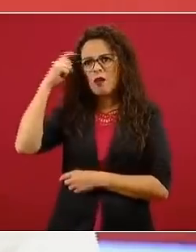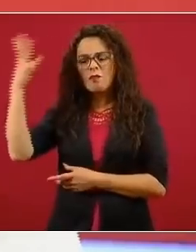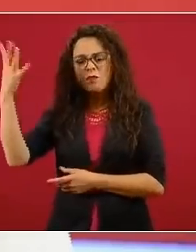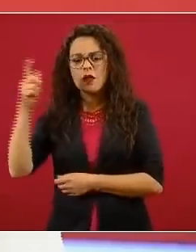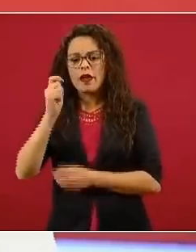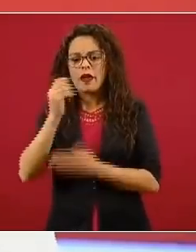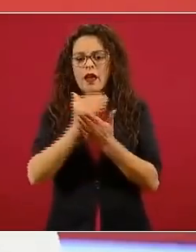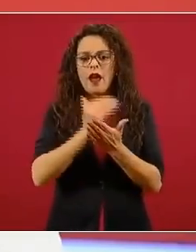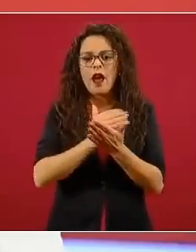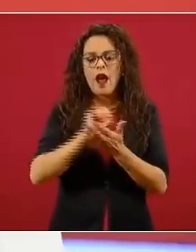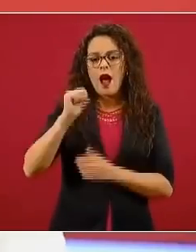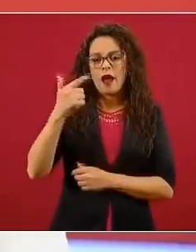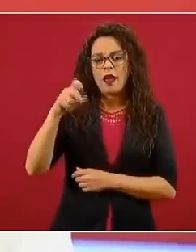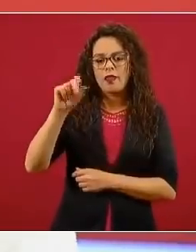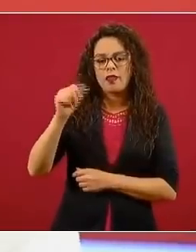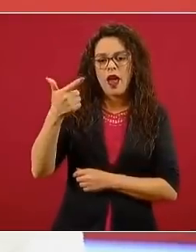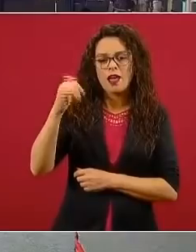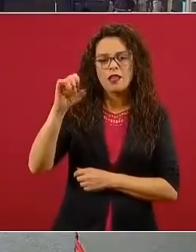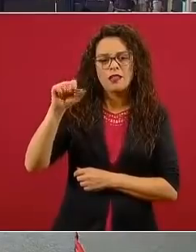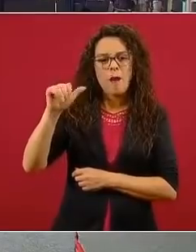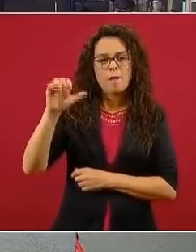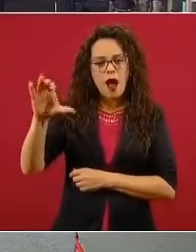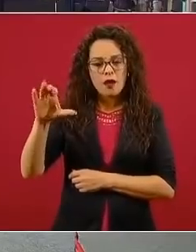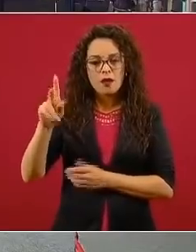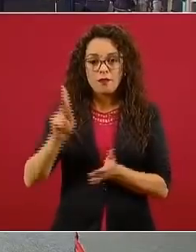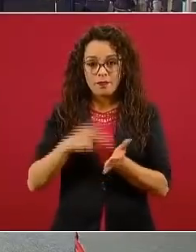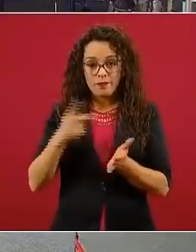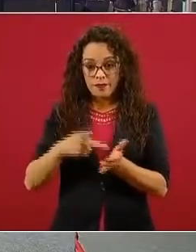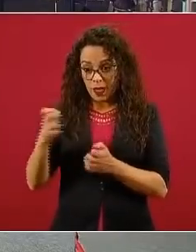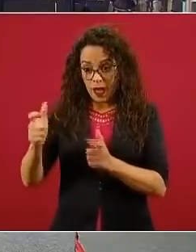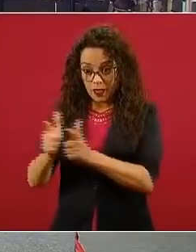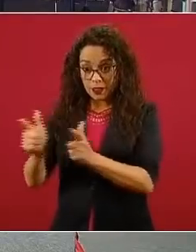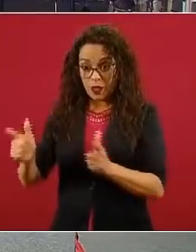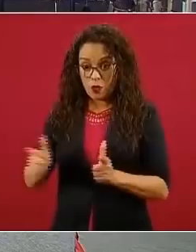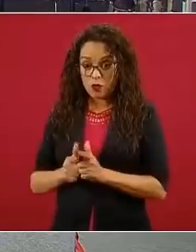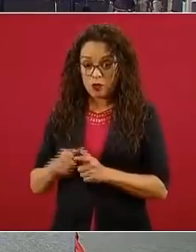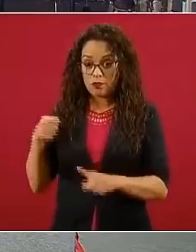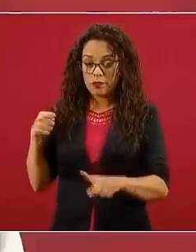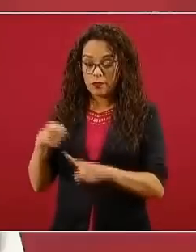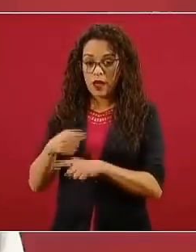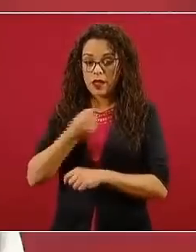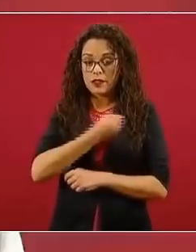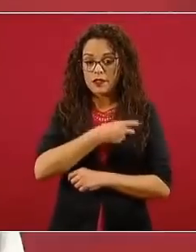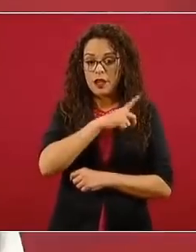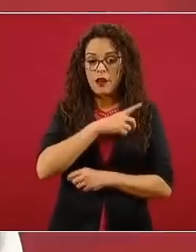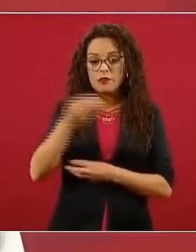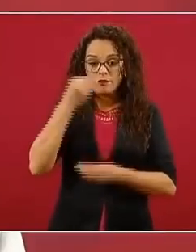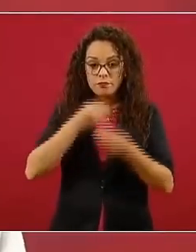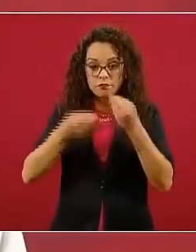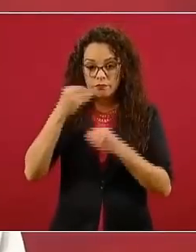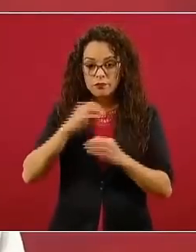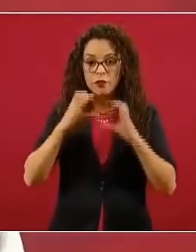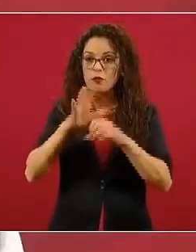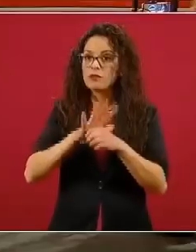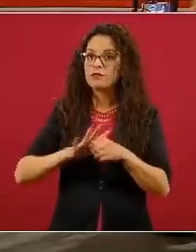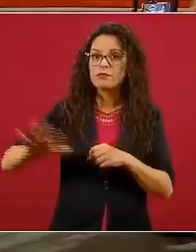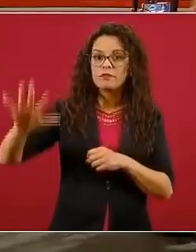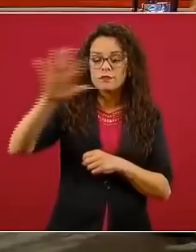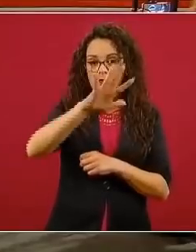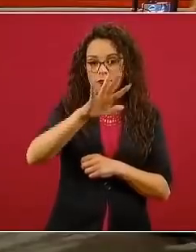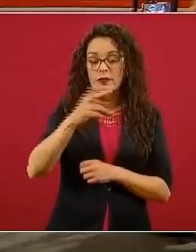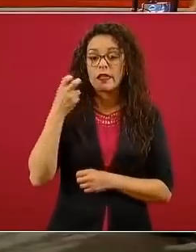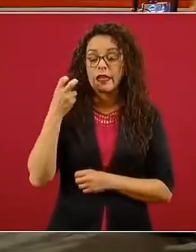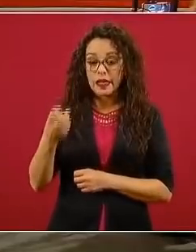que hemos mencionado múltiples veces, nuestro grupo intersectorial de salud, alimentación, medio ambiente y competitividad,